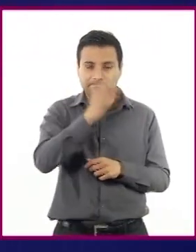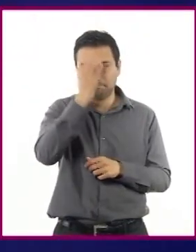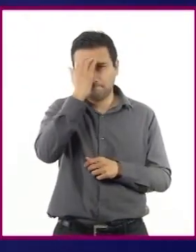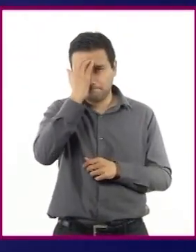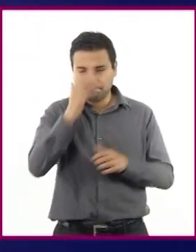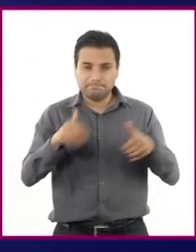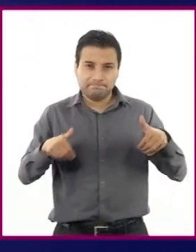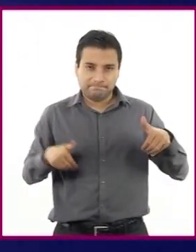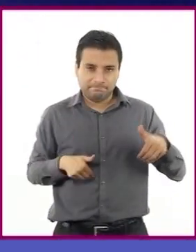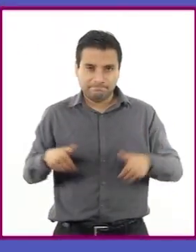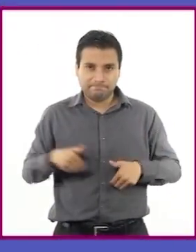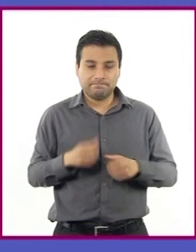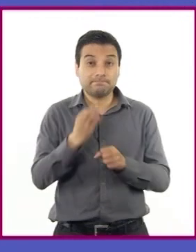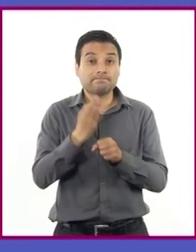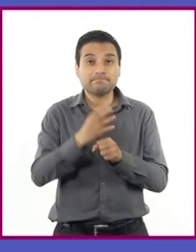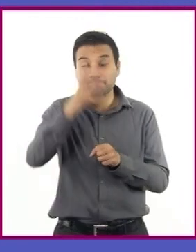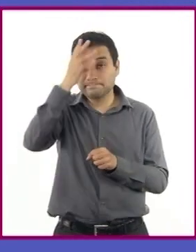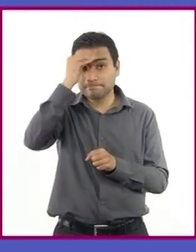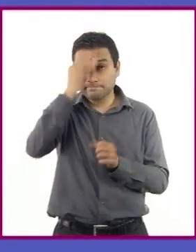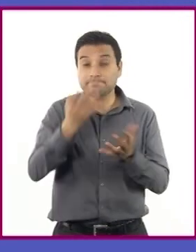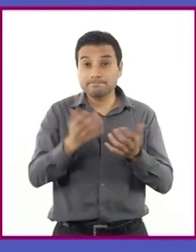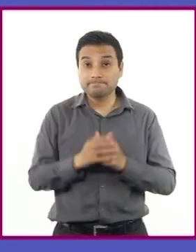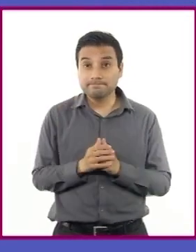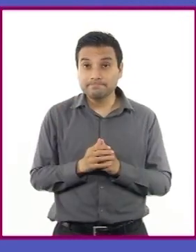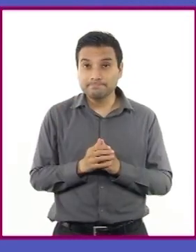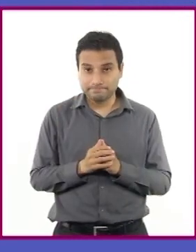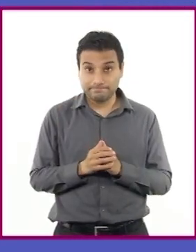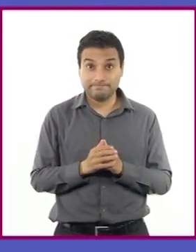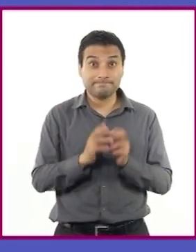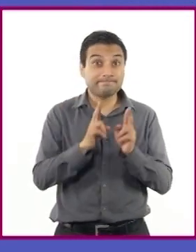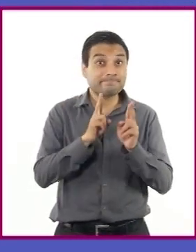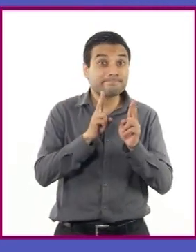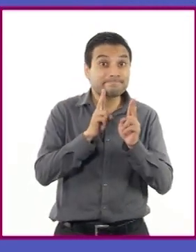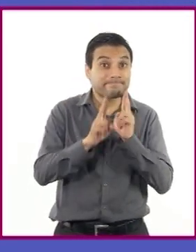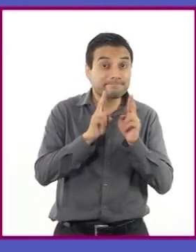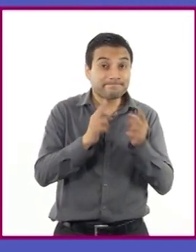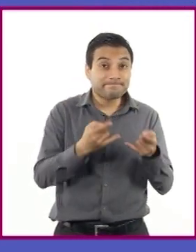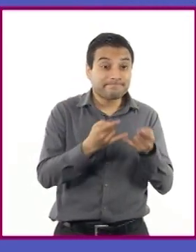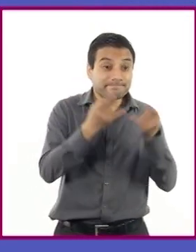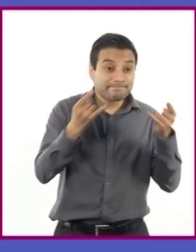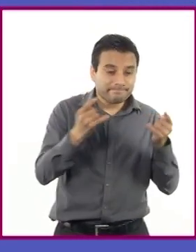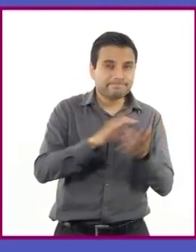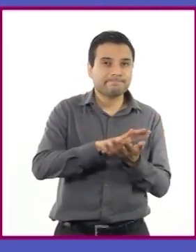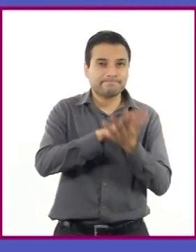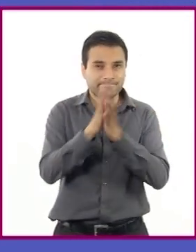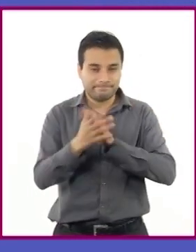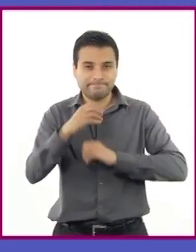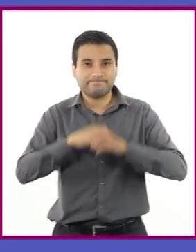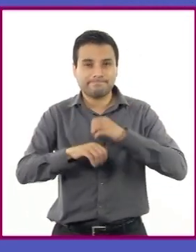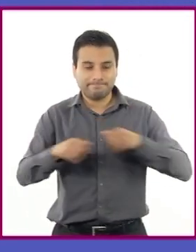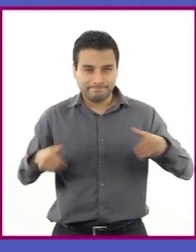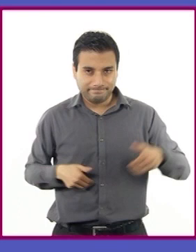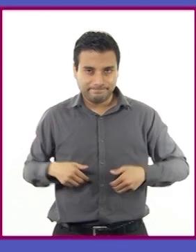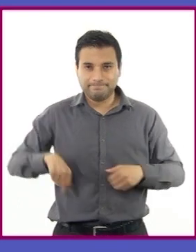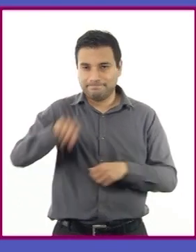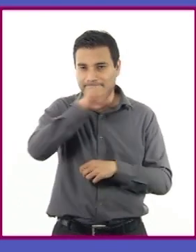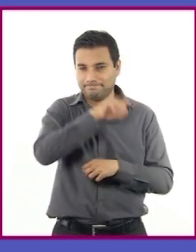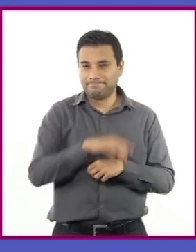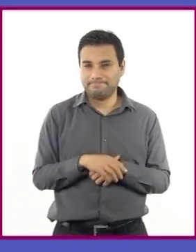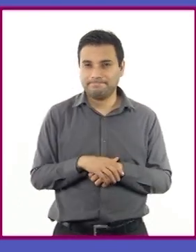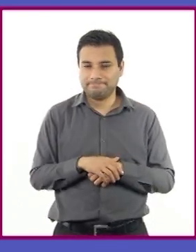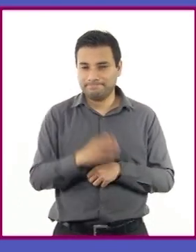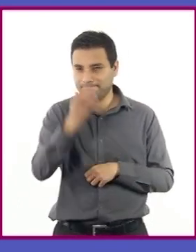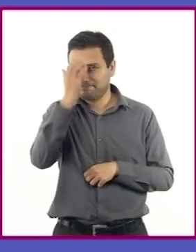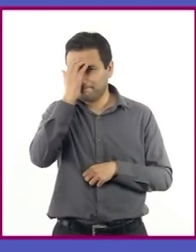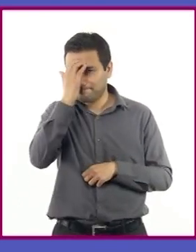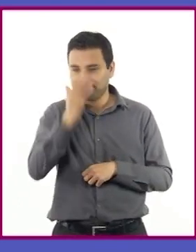trabajar el aprendizaje esperado. Adapta una narración a un guión de teatro con el propósito de leer y reconocer la